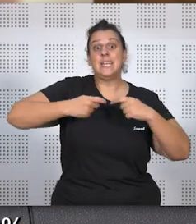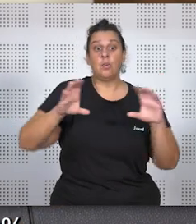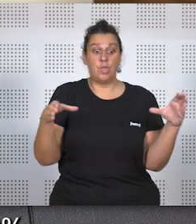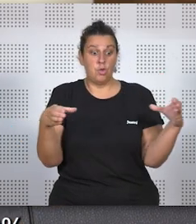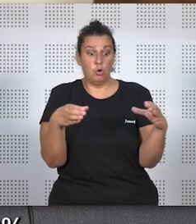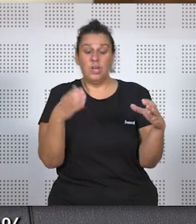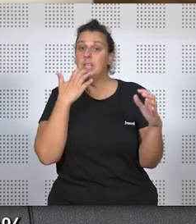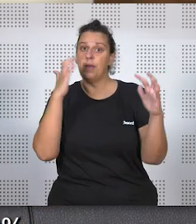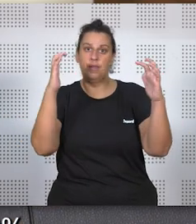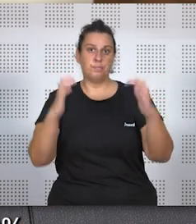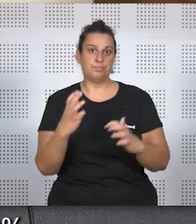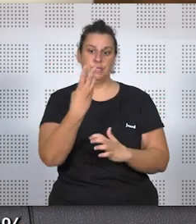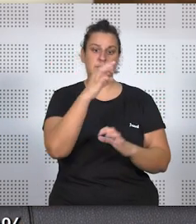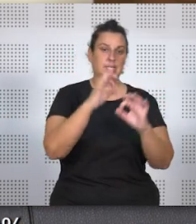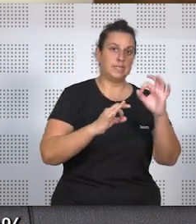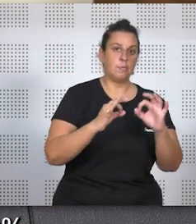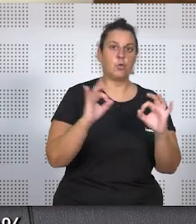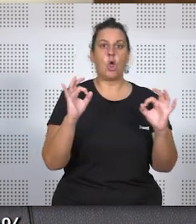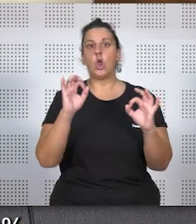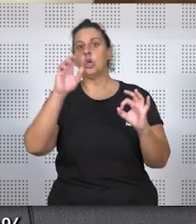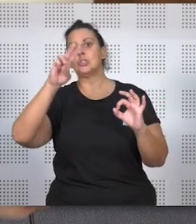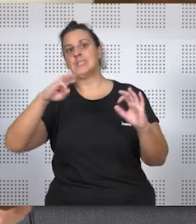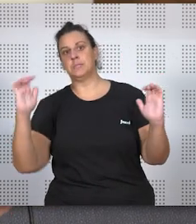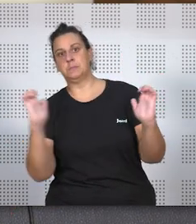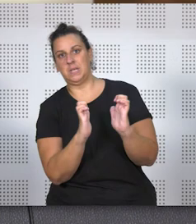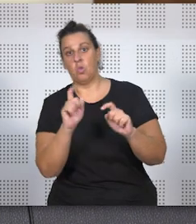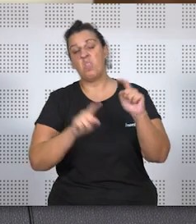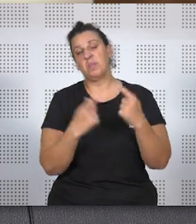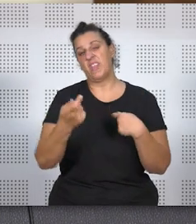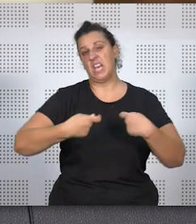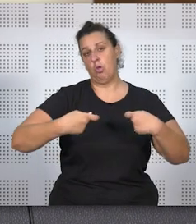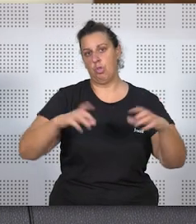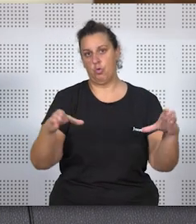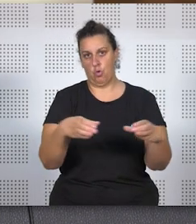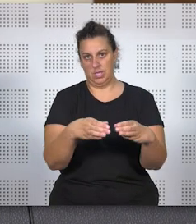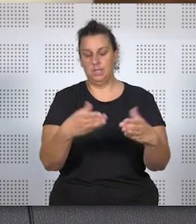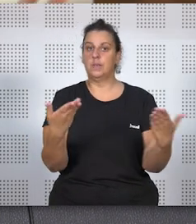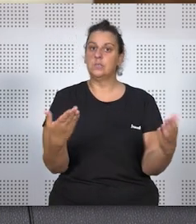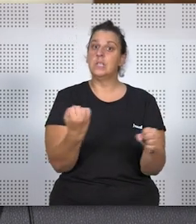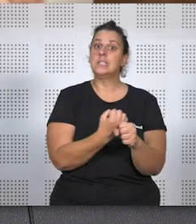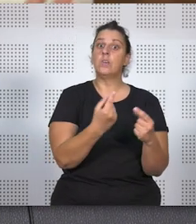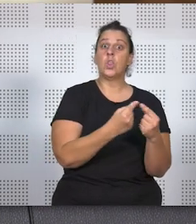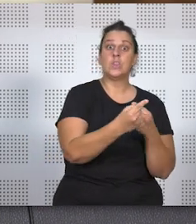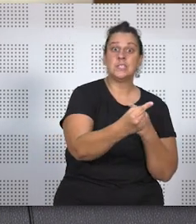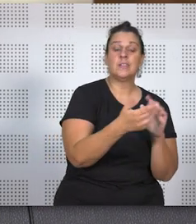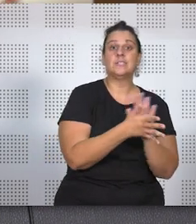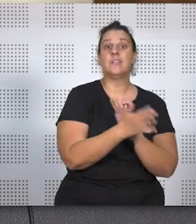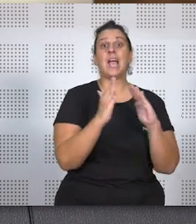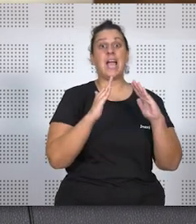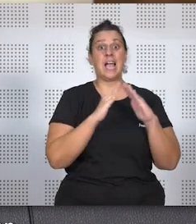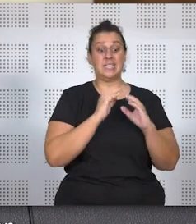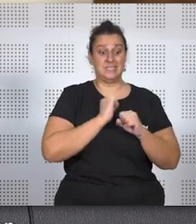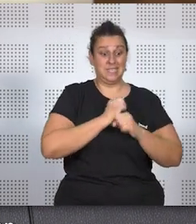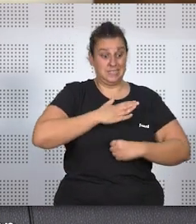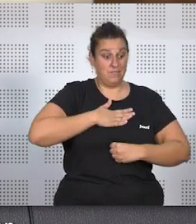el 30% o bien el periodo de referencia de tres meses. Esa es la definición de trabajo a distancia, trabajar desde casa o cualquier otro sitio